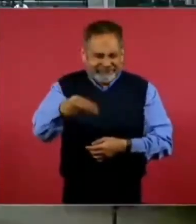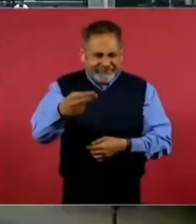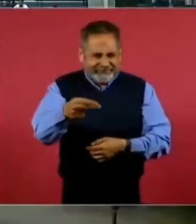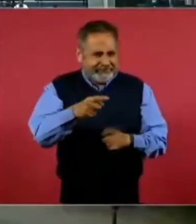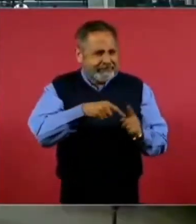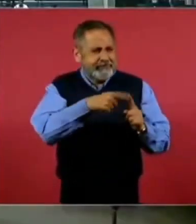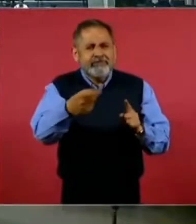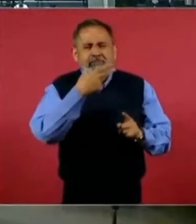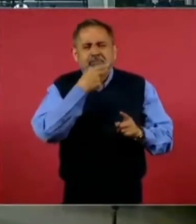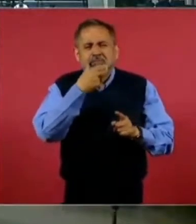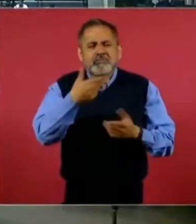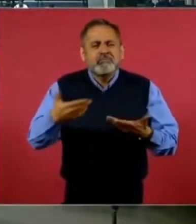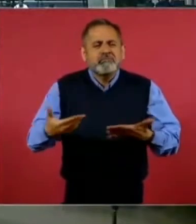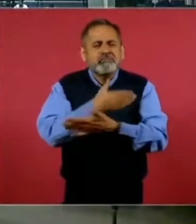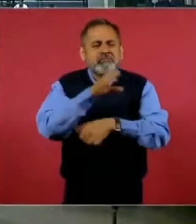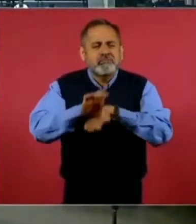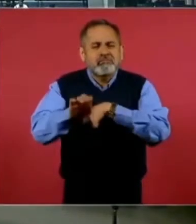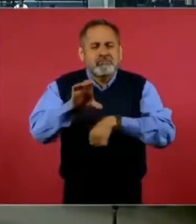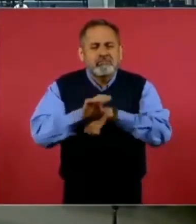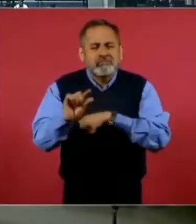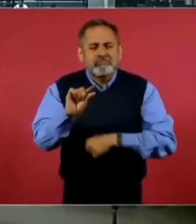colombiano famoso?